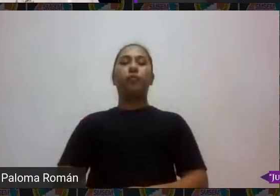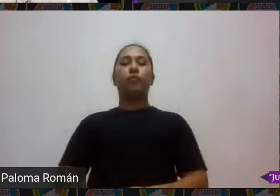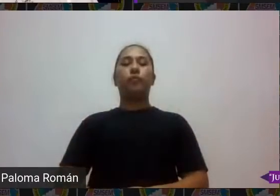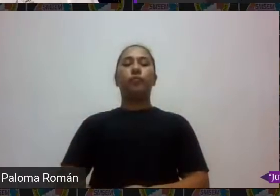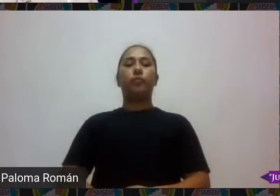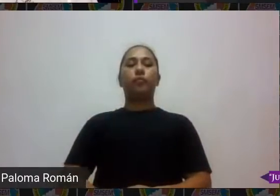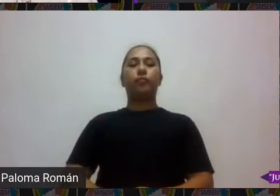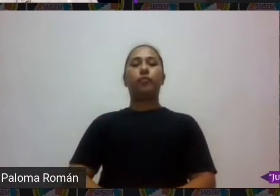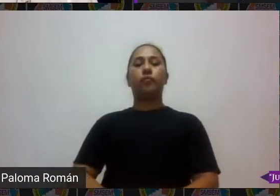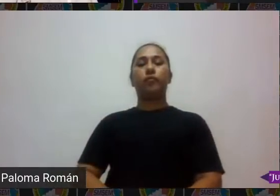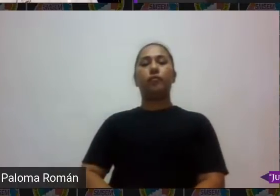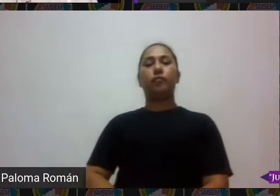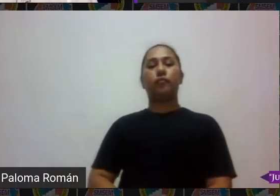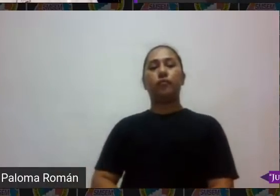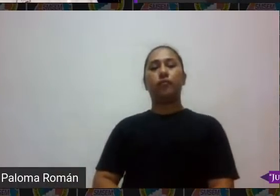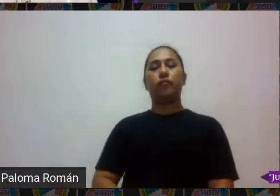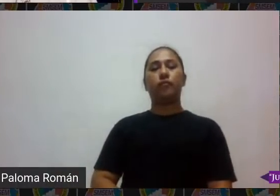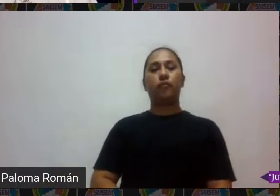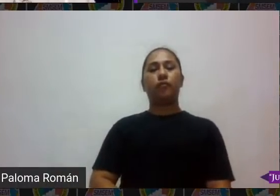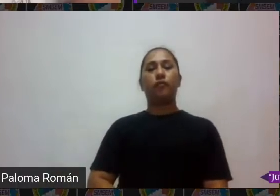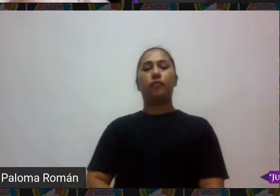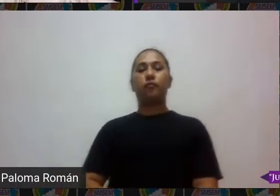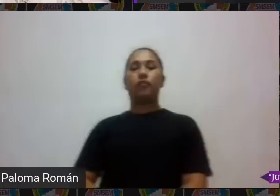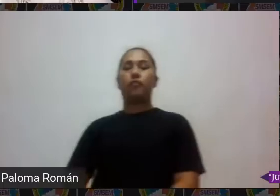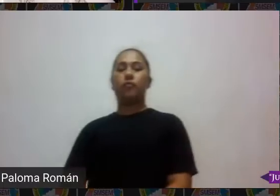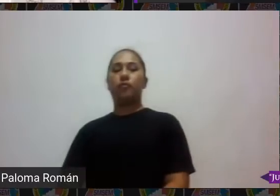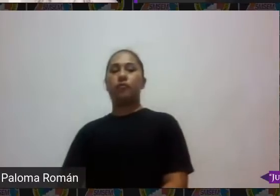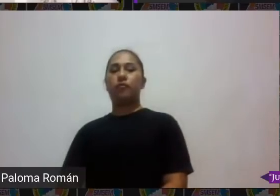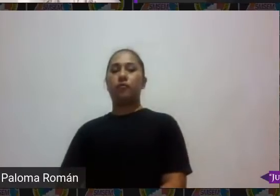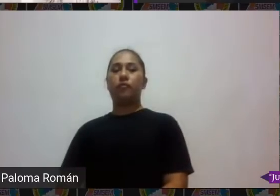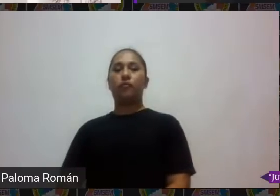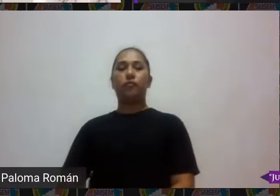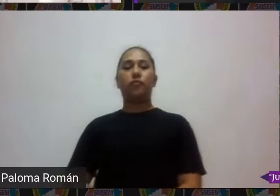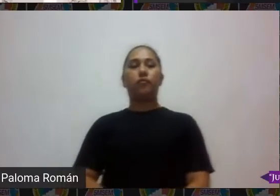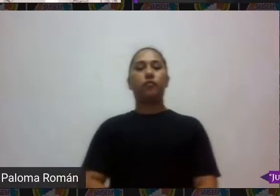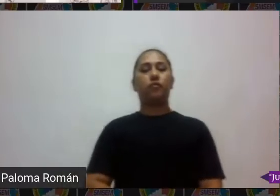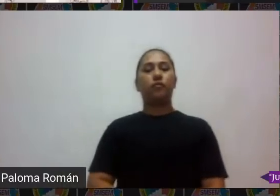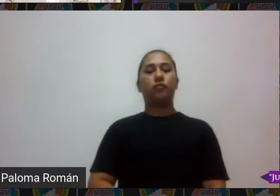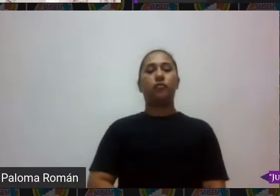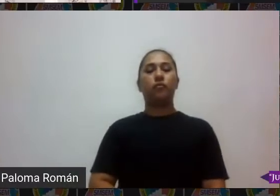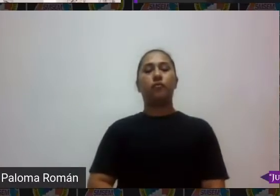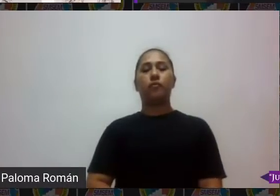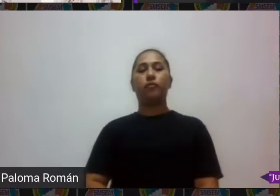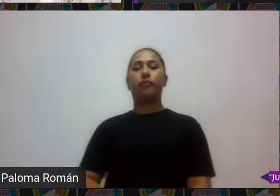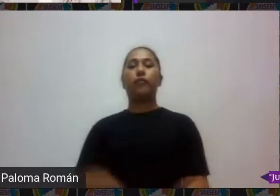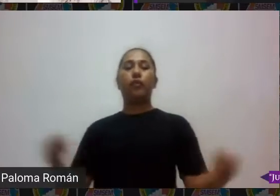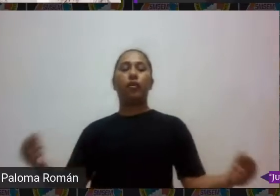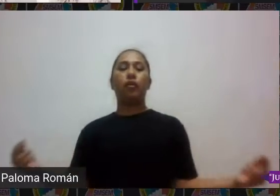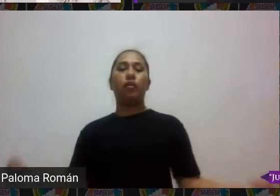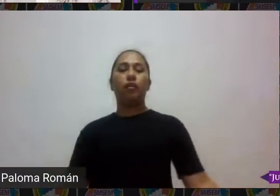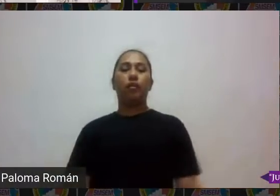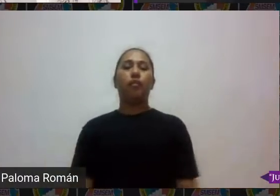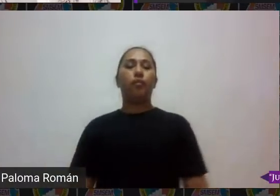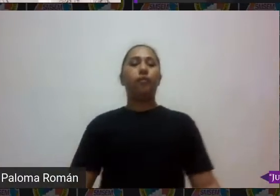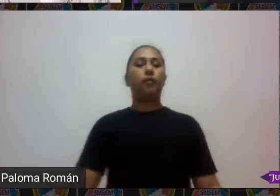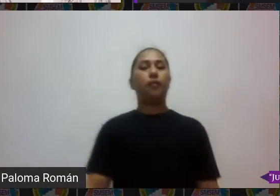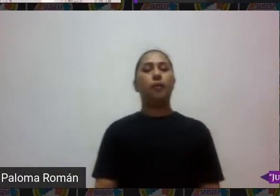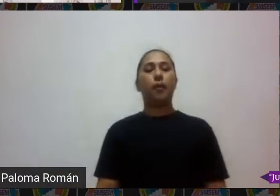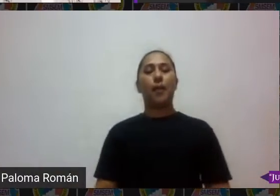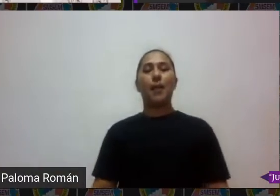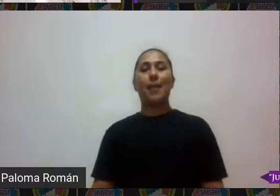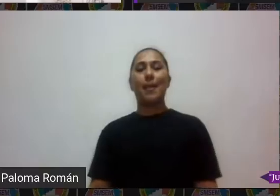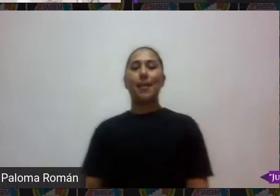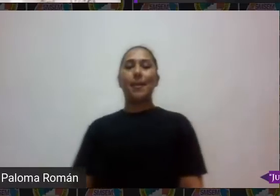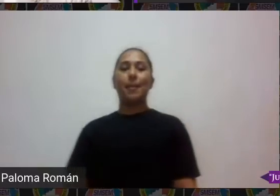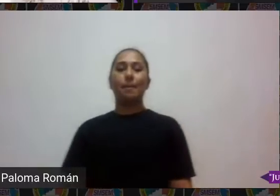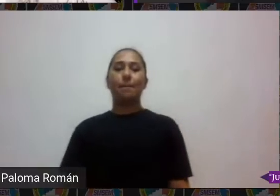la masa que saber elaborar gracias los maestros preguntas la maestra alejandra pregunta dice si las